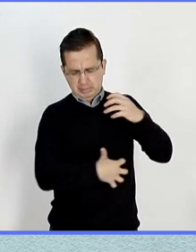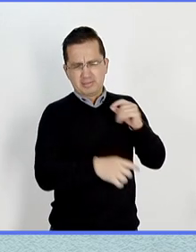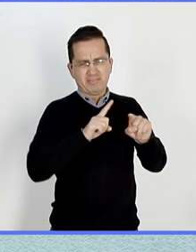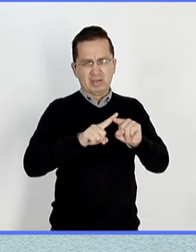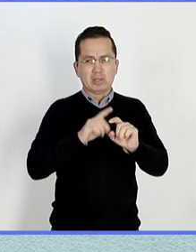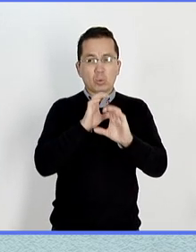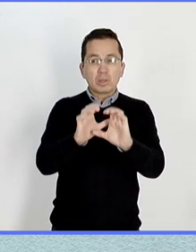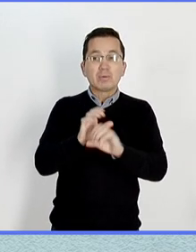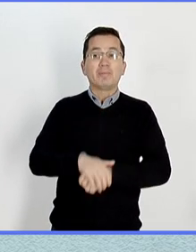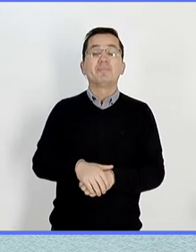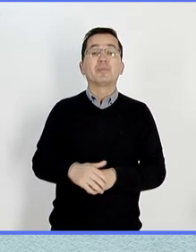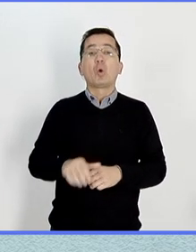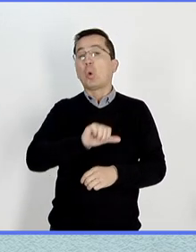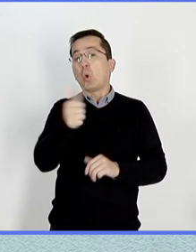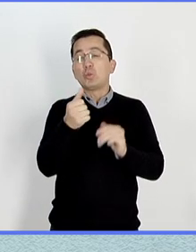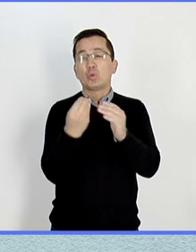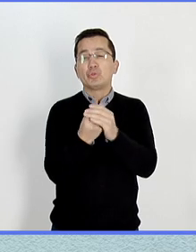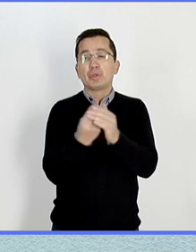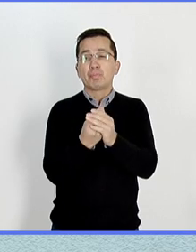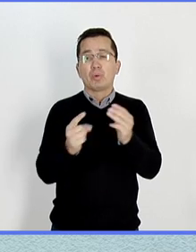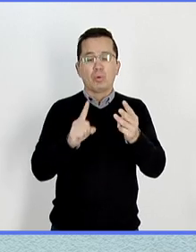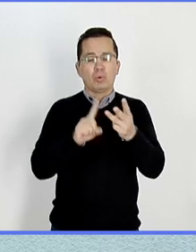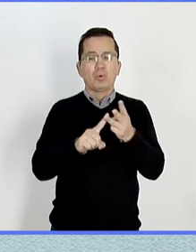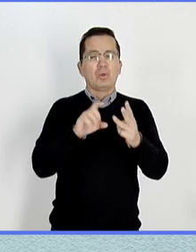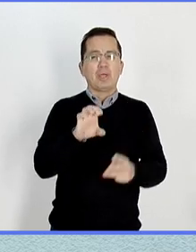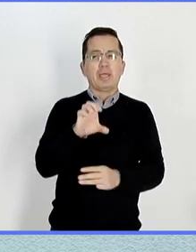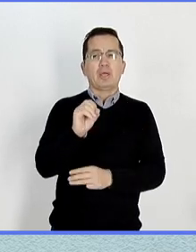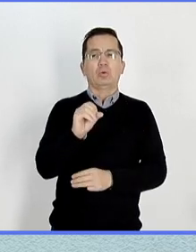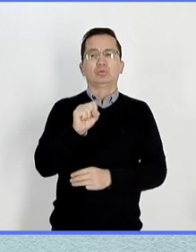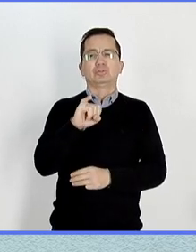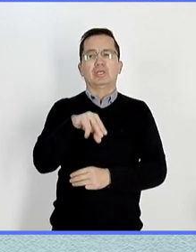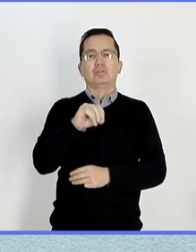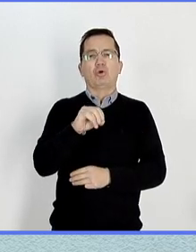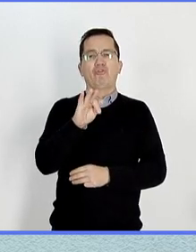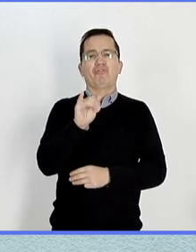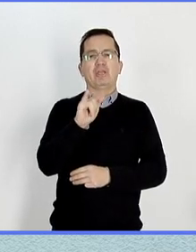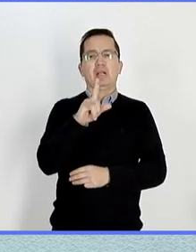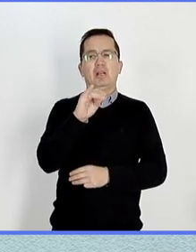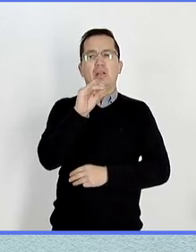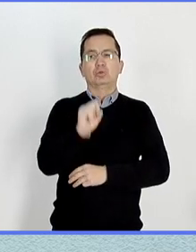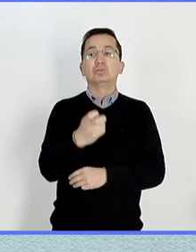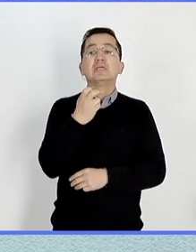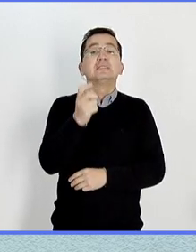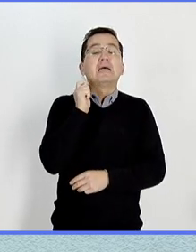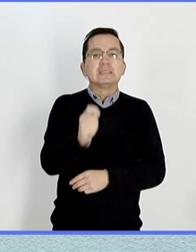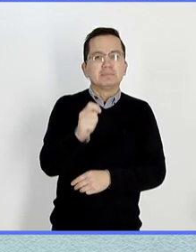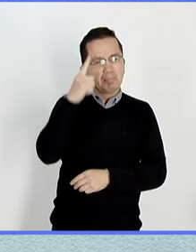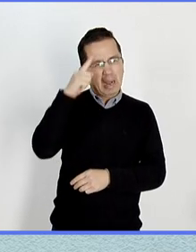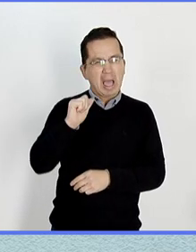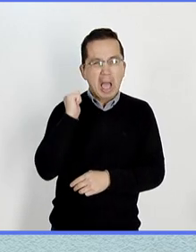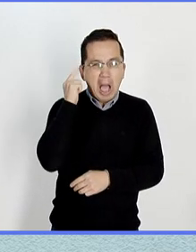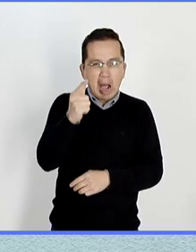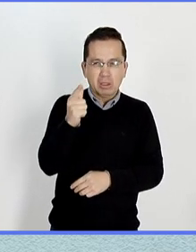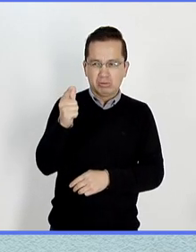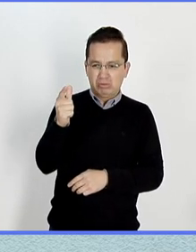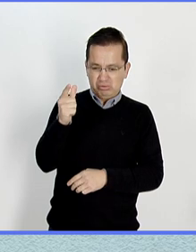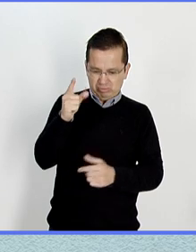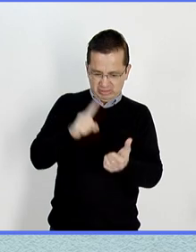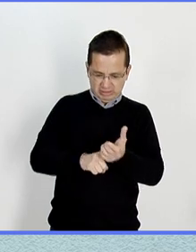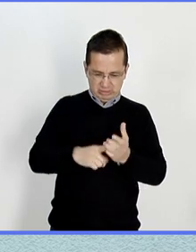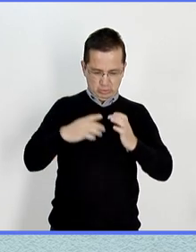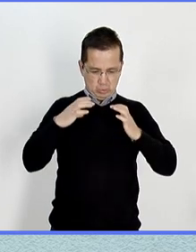Los eosinófilos, que nos protegen con trainfecciones de parásitos, especialmente gusanos